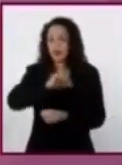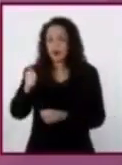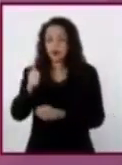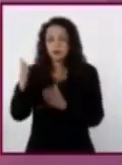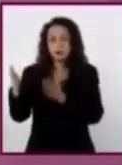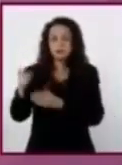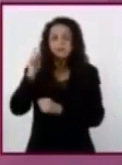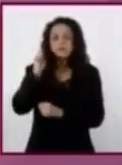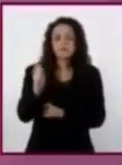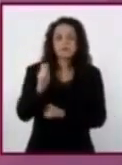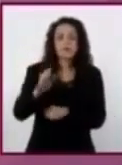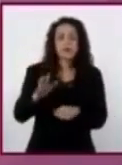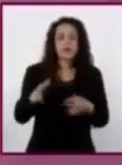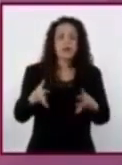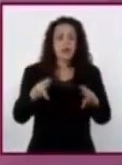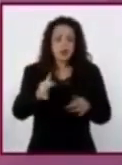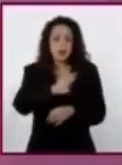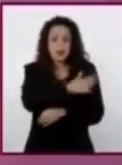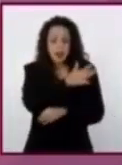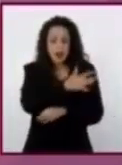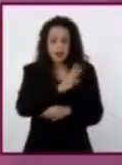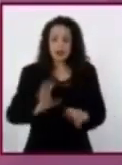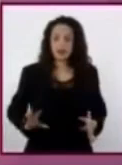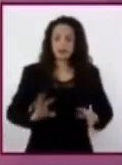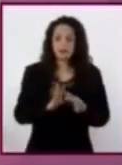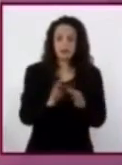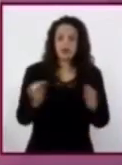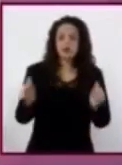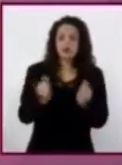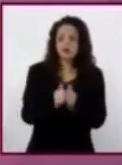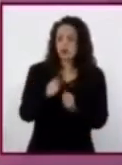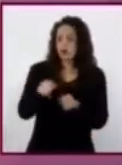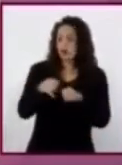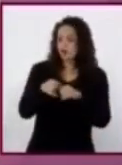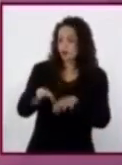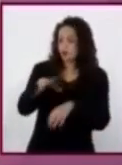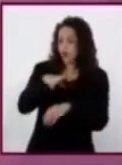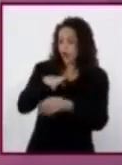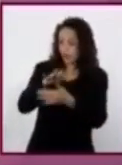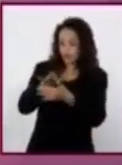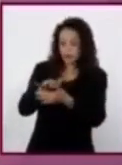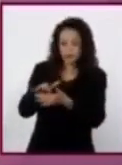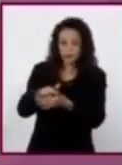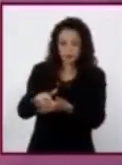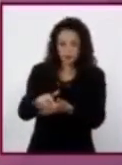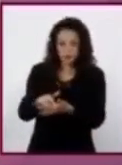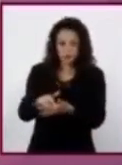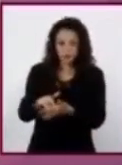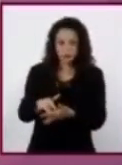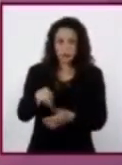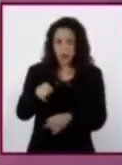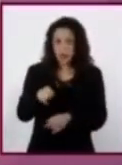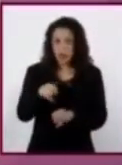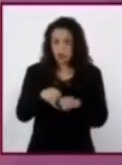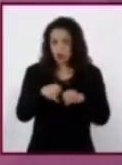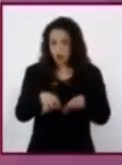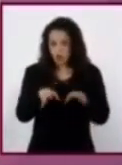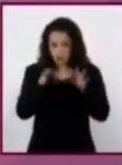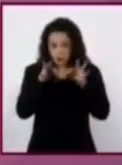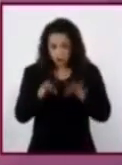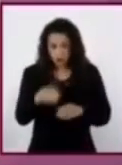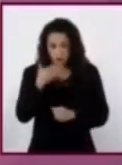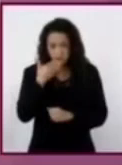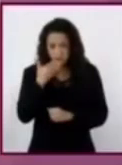de calidad relacionadas con sus contenidos. Pertinencia de la información histórica